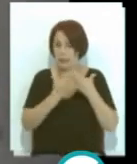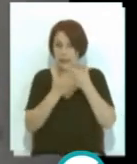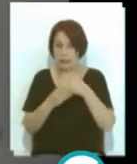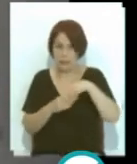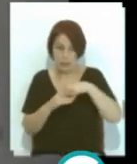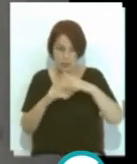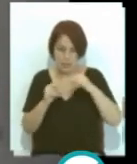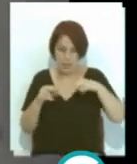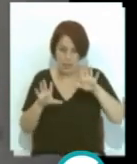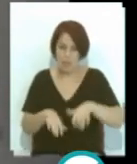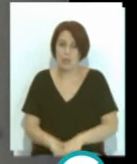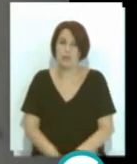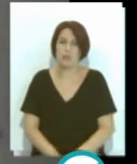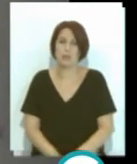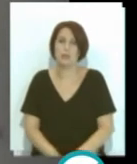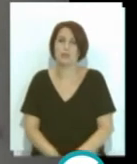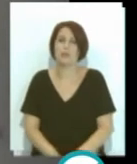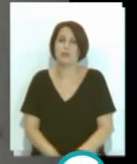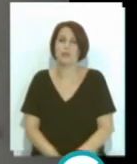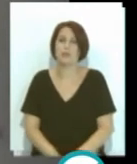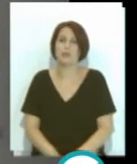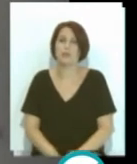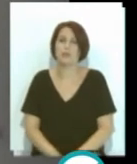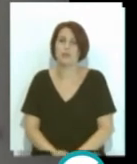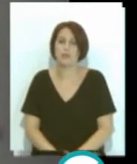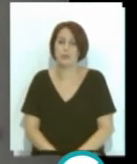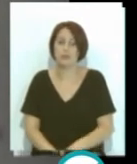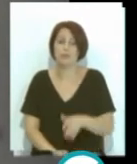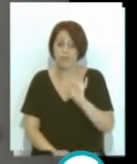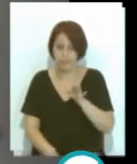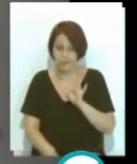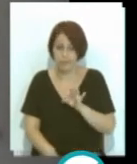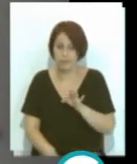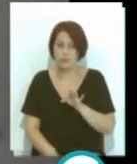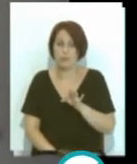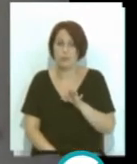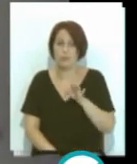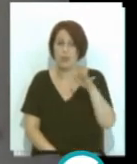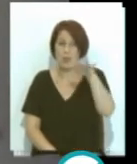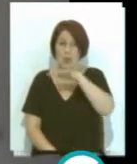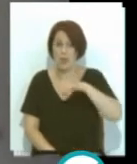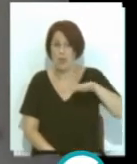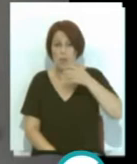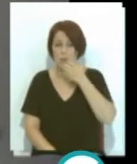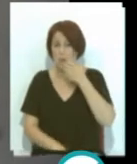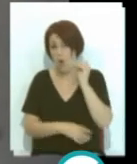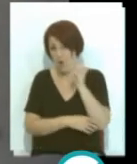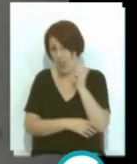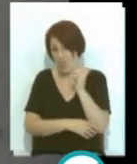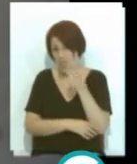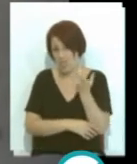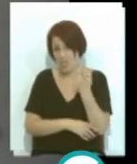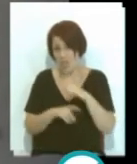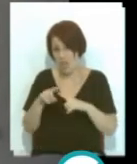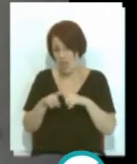Universidad de Cádiz y aunque sí es cierto que hay algunas partes como las conferencias que son algo más